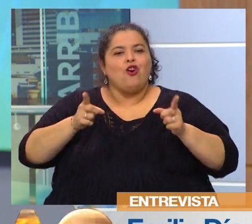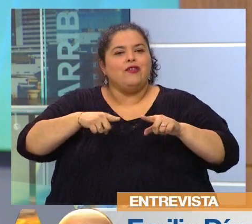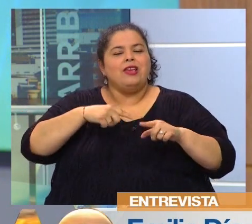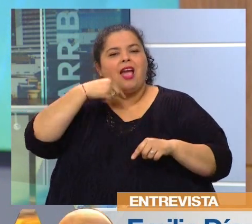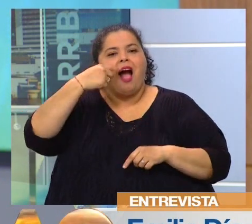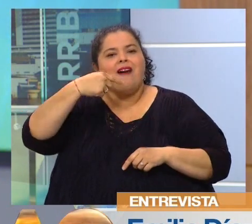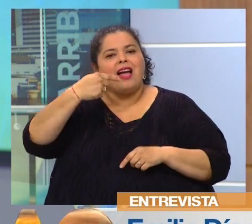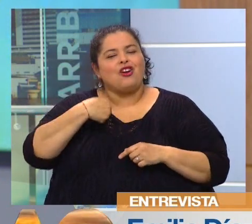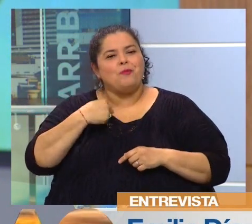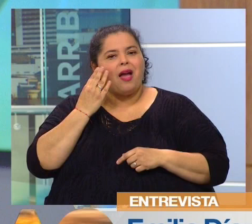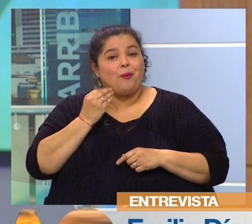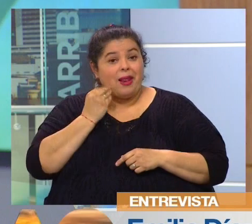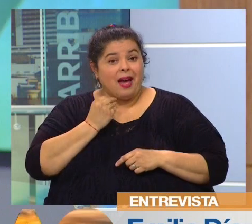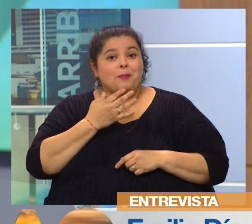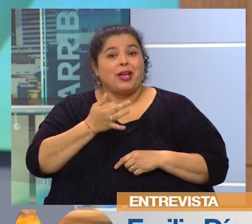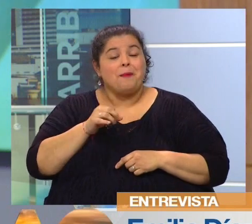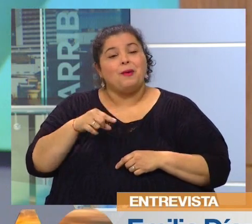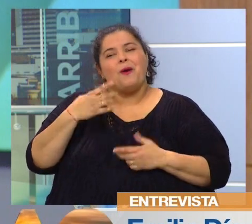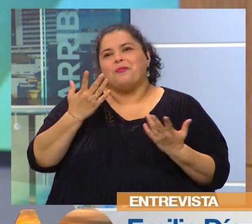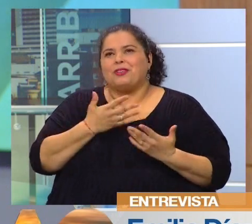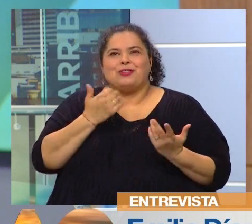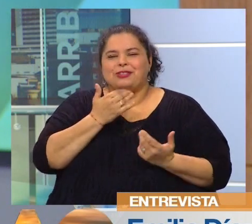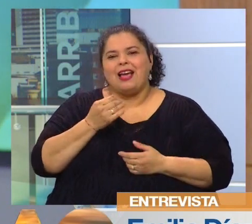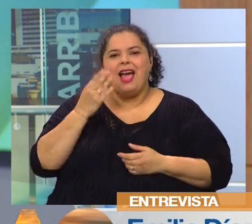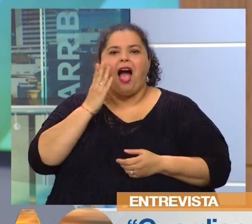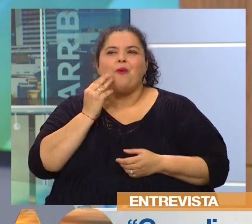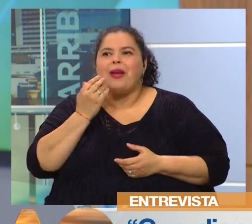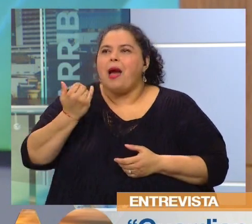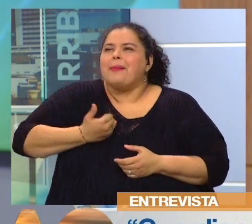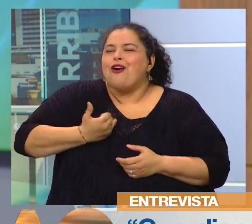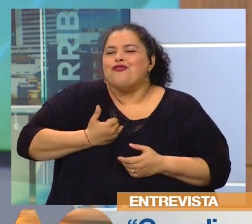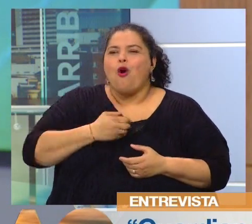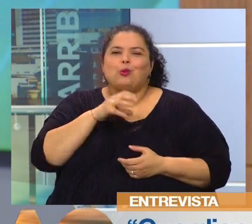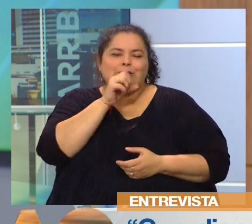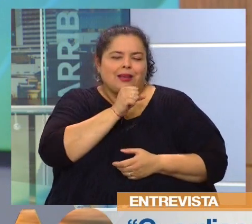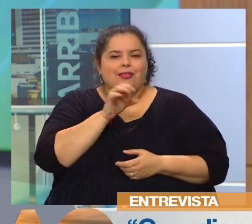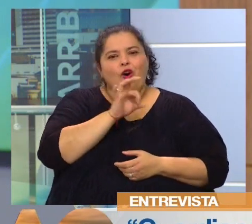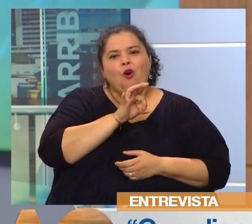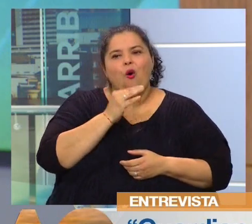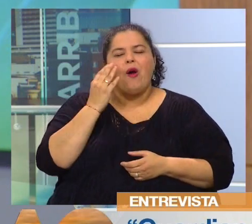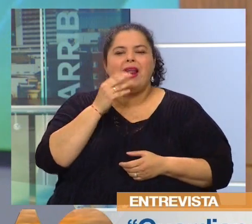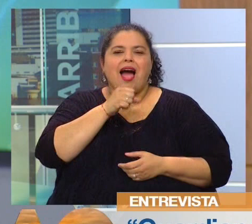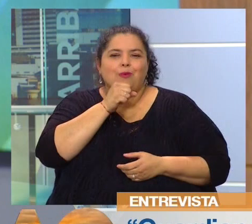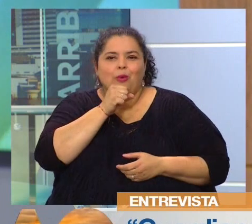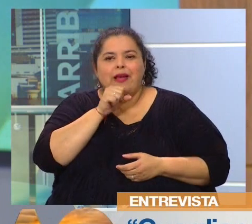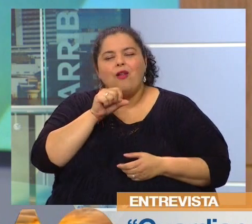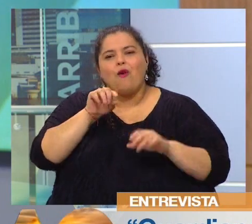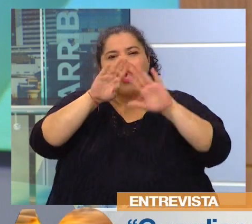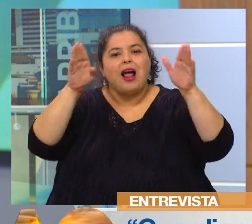secreto. El abuelo fue hasta el galpón y encontró una caja y salieron puntas de lanza.